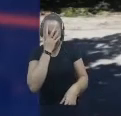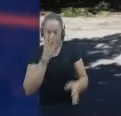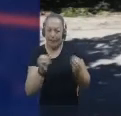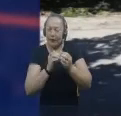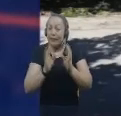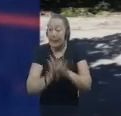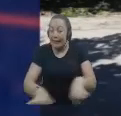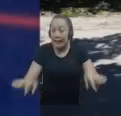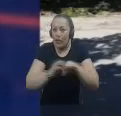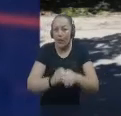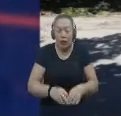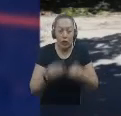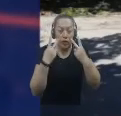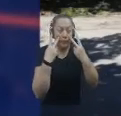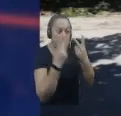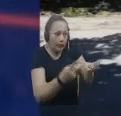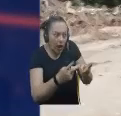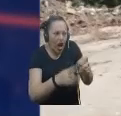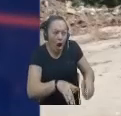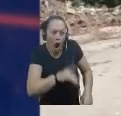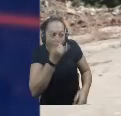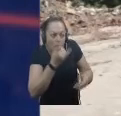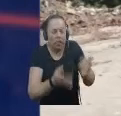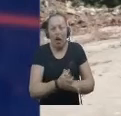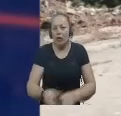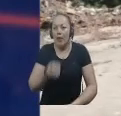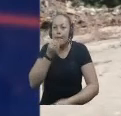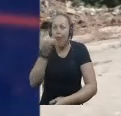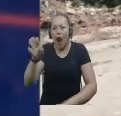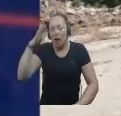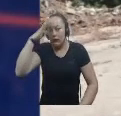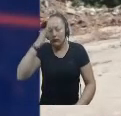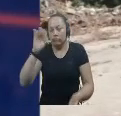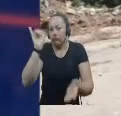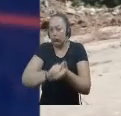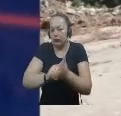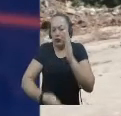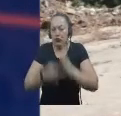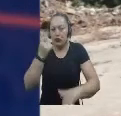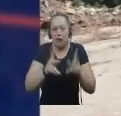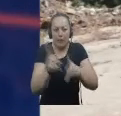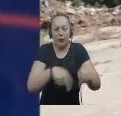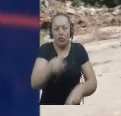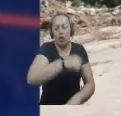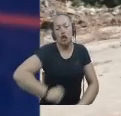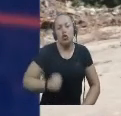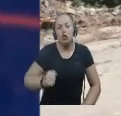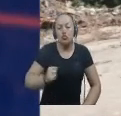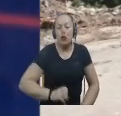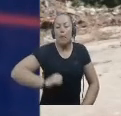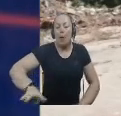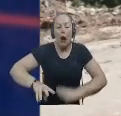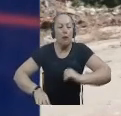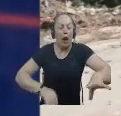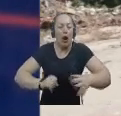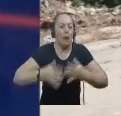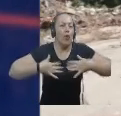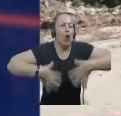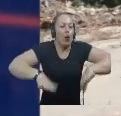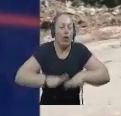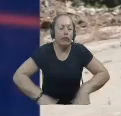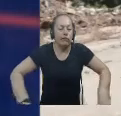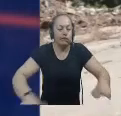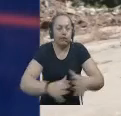importancia De denunciar ante las autoridades competentes A aquellas personas que de forma irregular Disponen residuos en diferentes sectores del